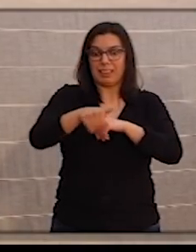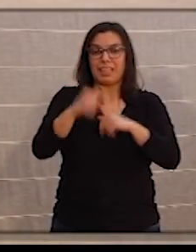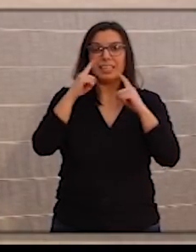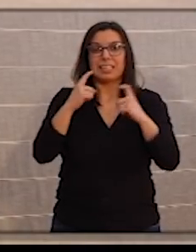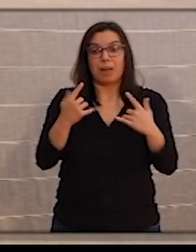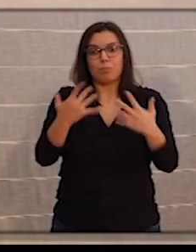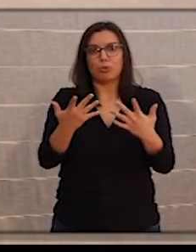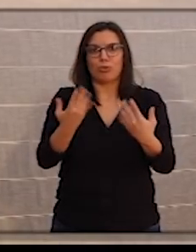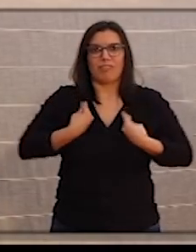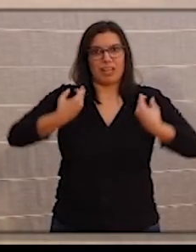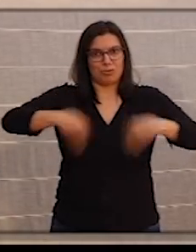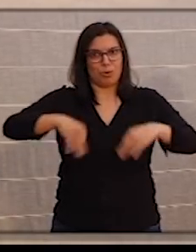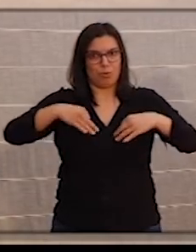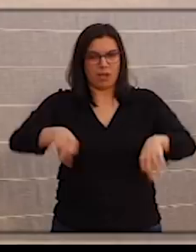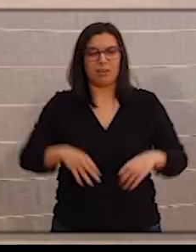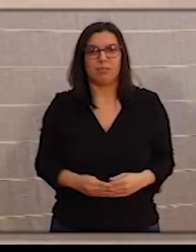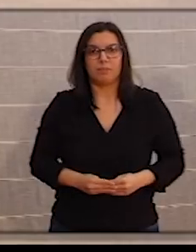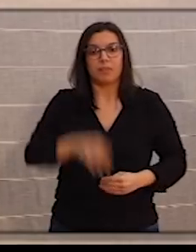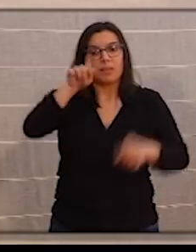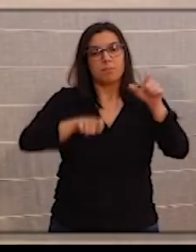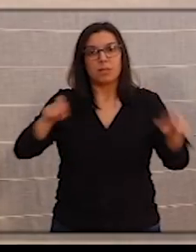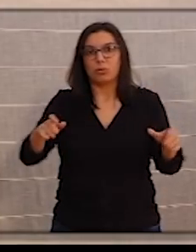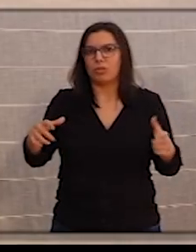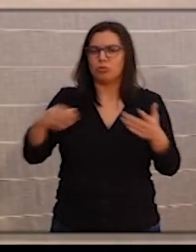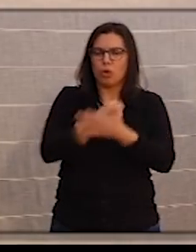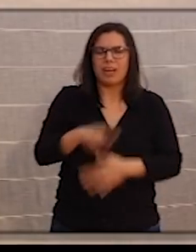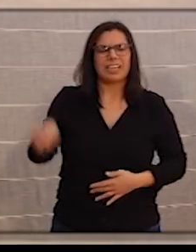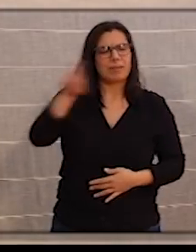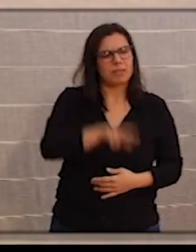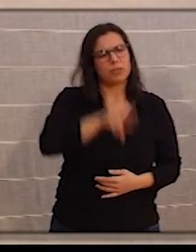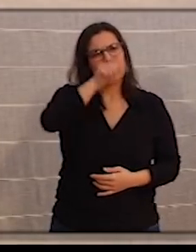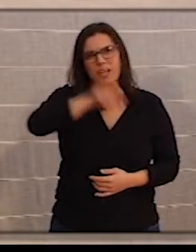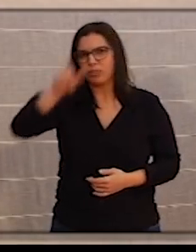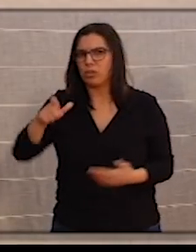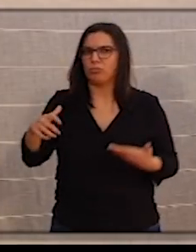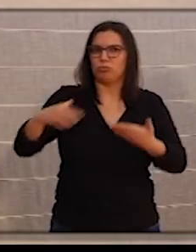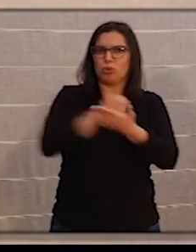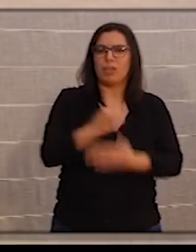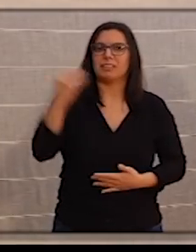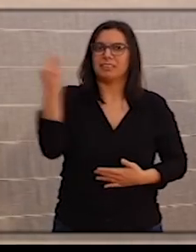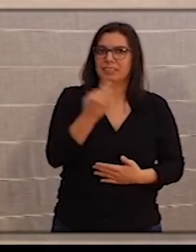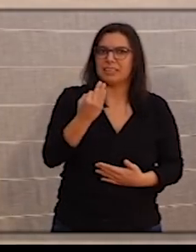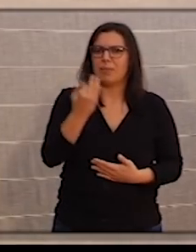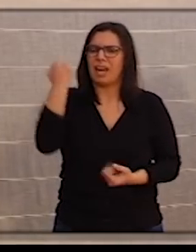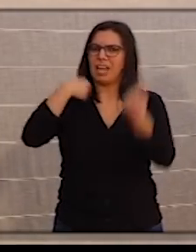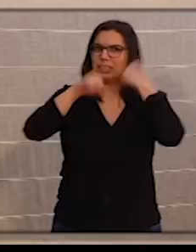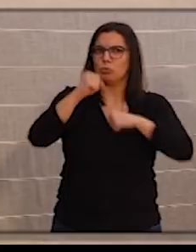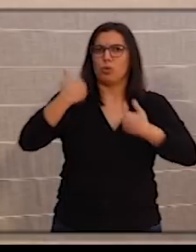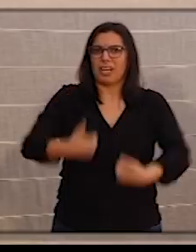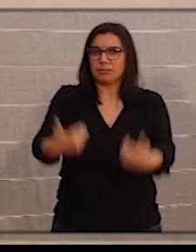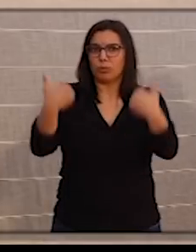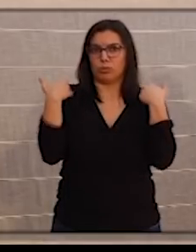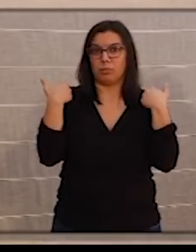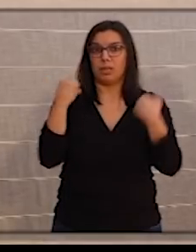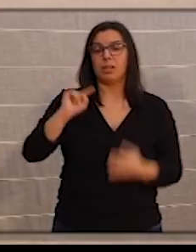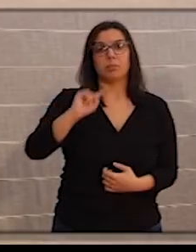cuanto antes. Todas las personas, insisto, todas las personas deben actuar con responsabilidad. En